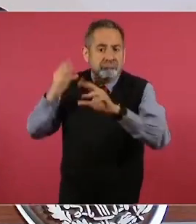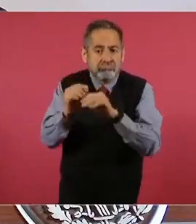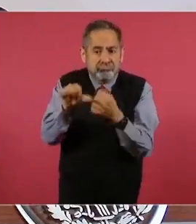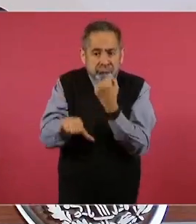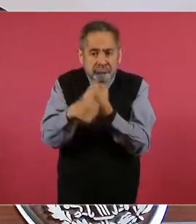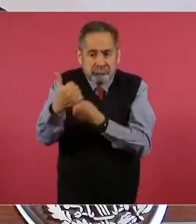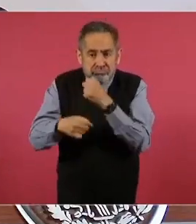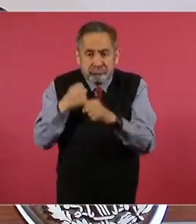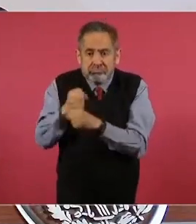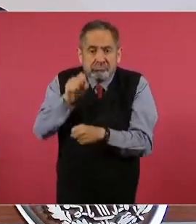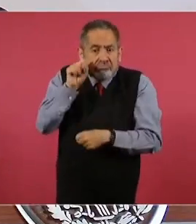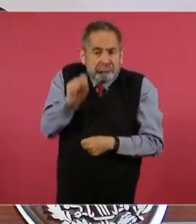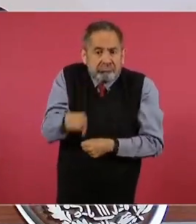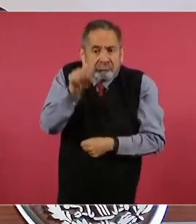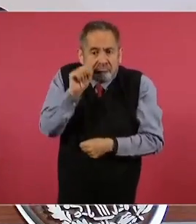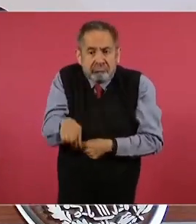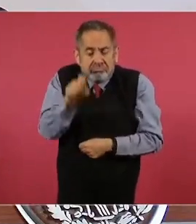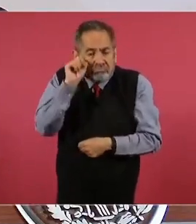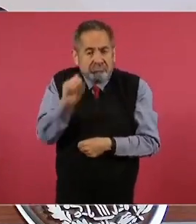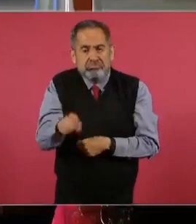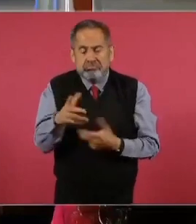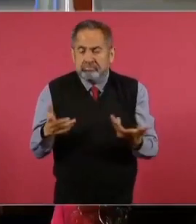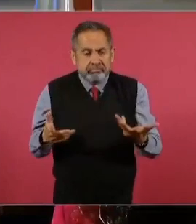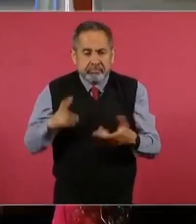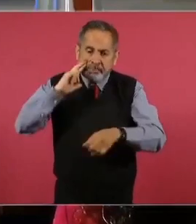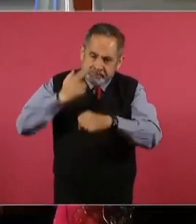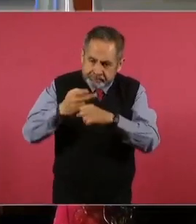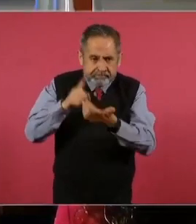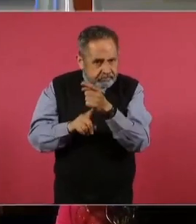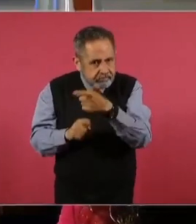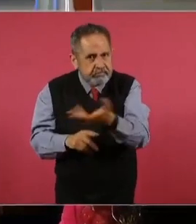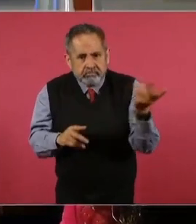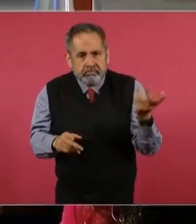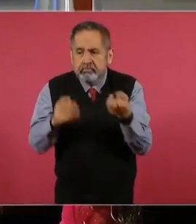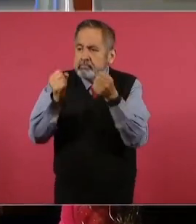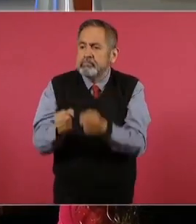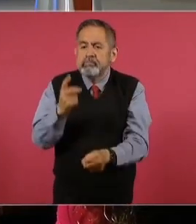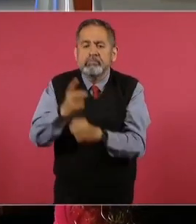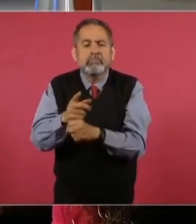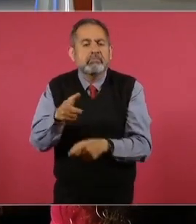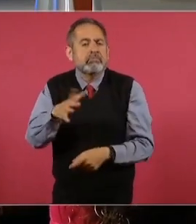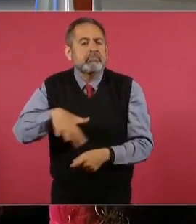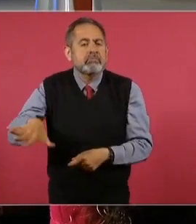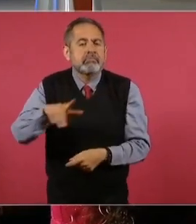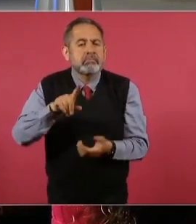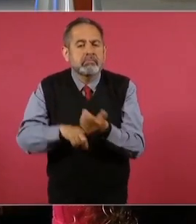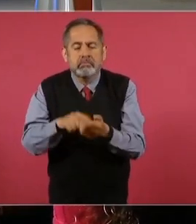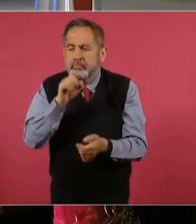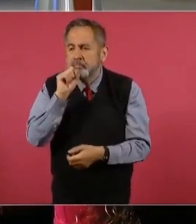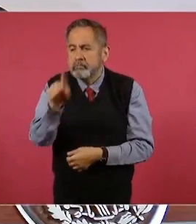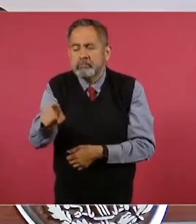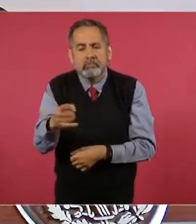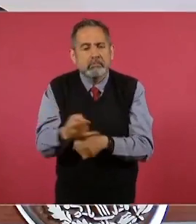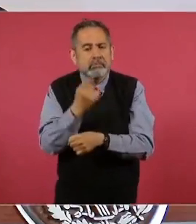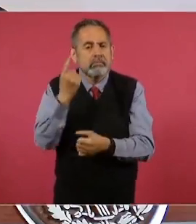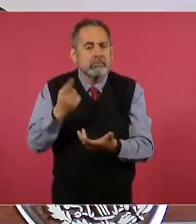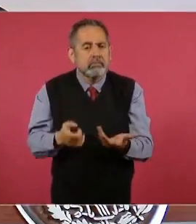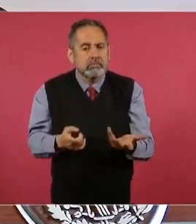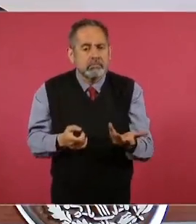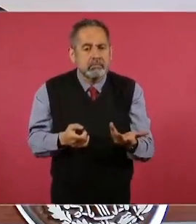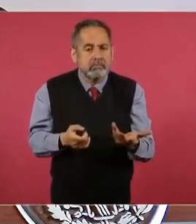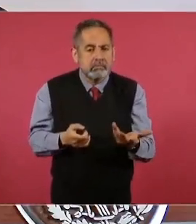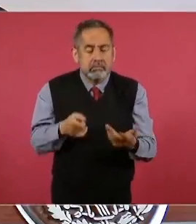años. y antes también era responsable de seguridad en el municipio de León, Guanajuato,